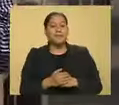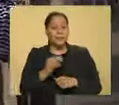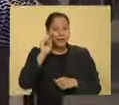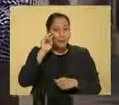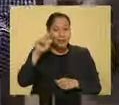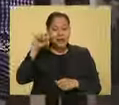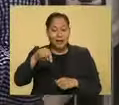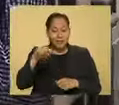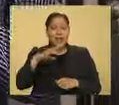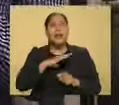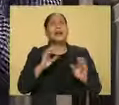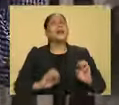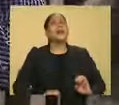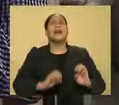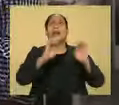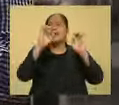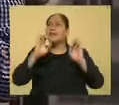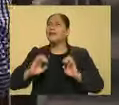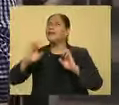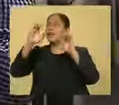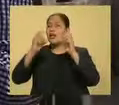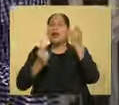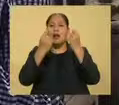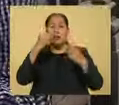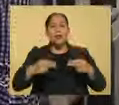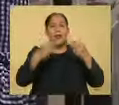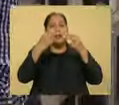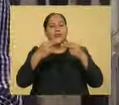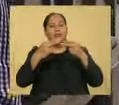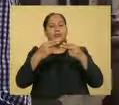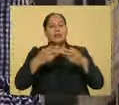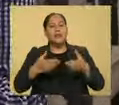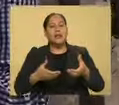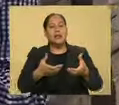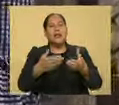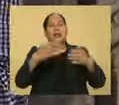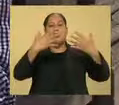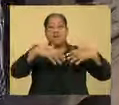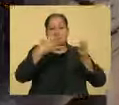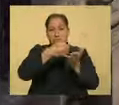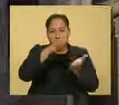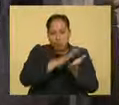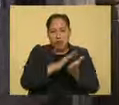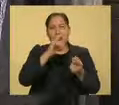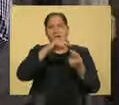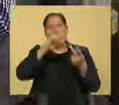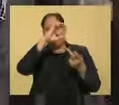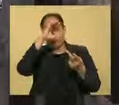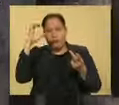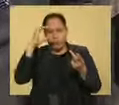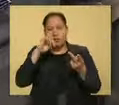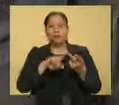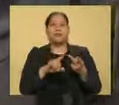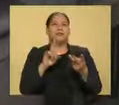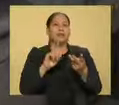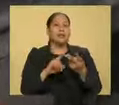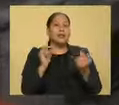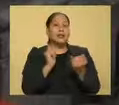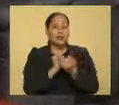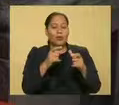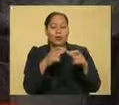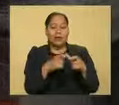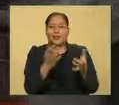verán, aquí hay edificios, pues, que tienen negocios hacia la calle. imprentas, bueno, fotografías y también